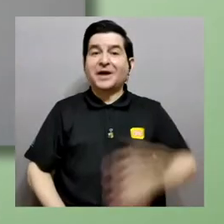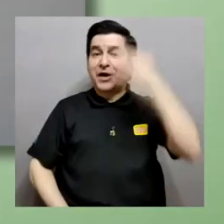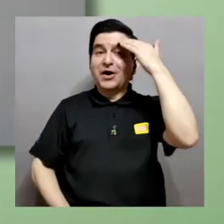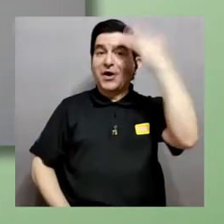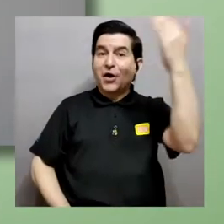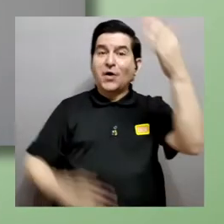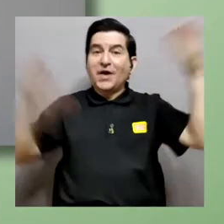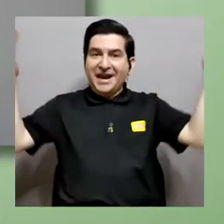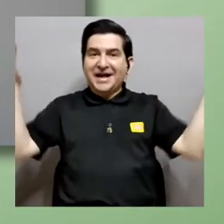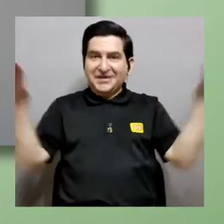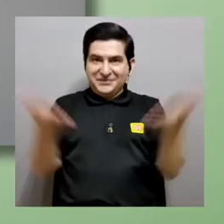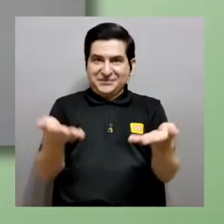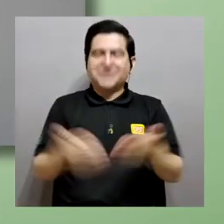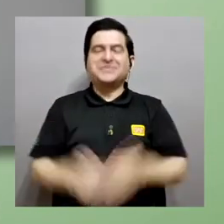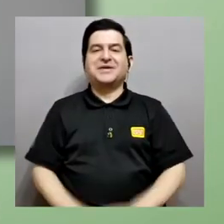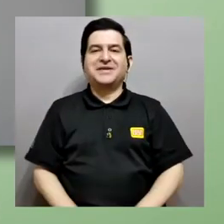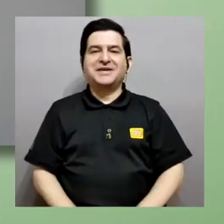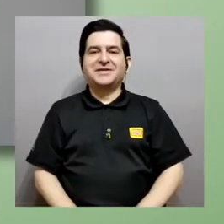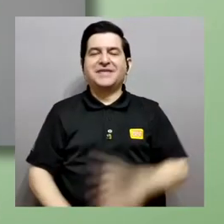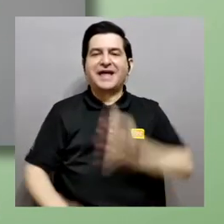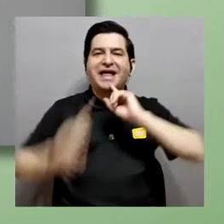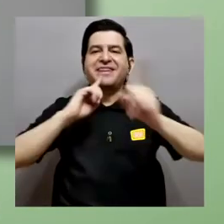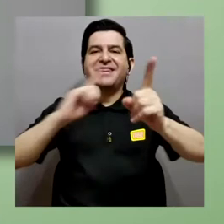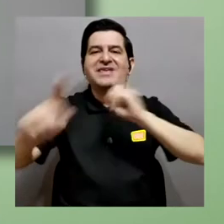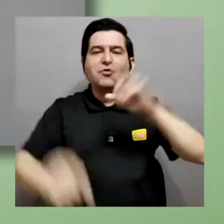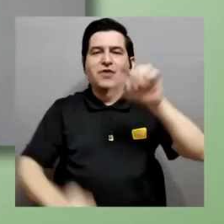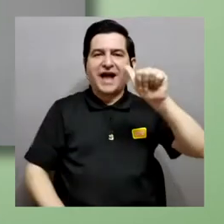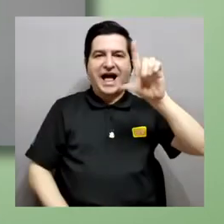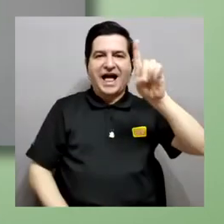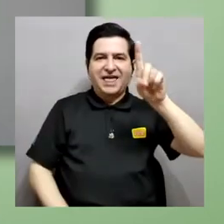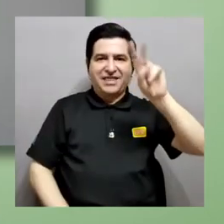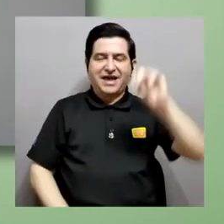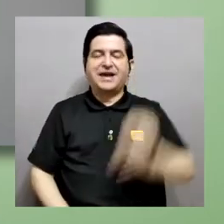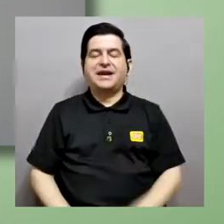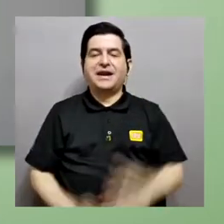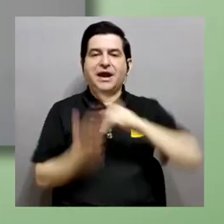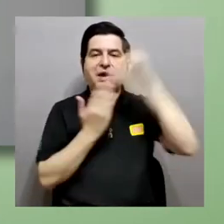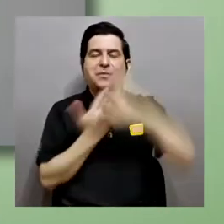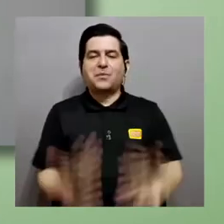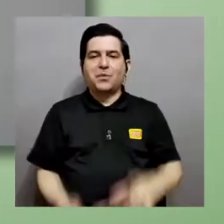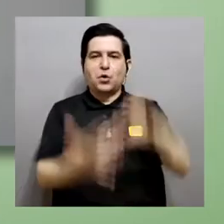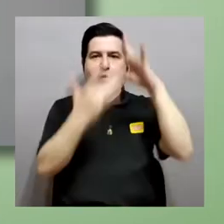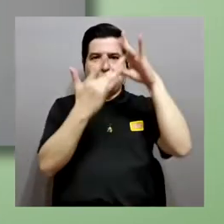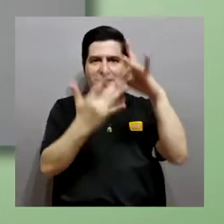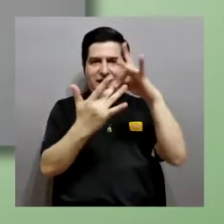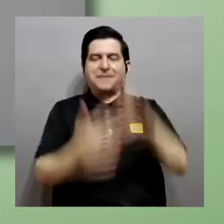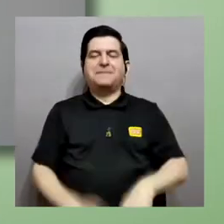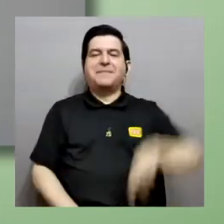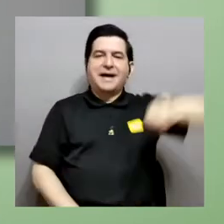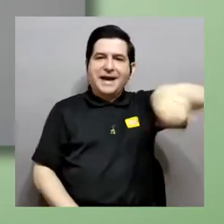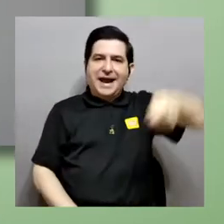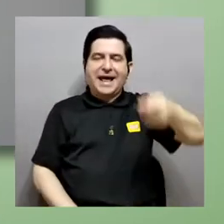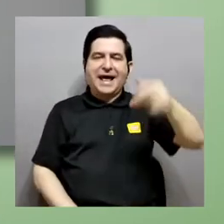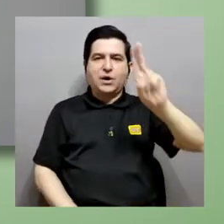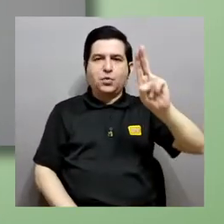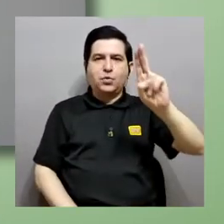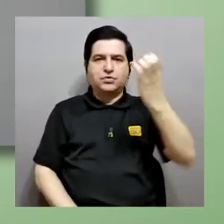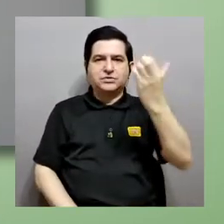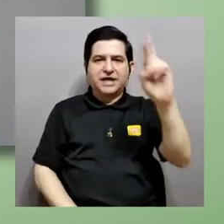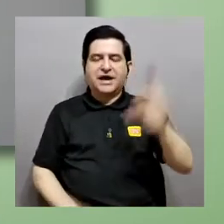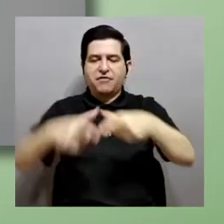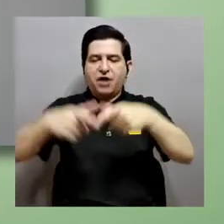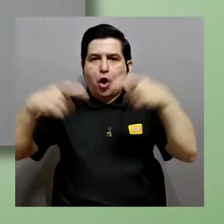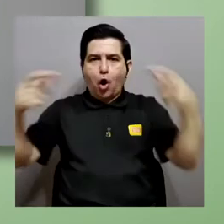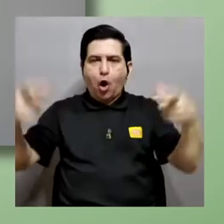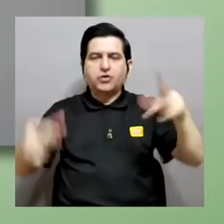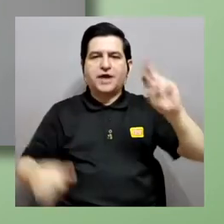Hola, bienvenido, bienvenida a Divulga ADN, esta producción especial del canal UCR de